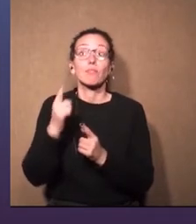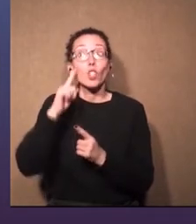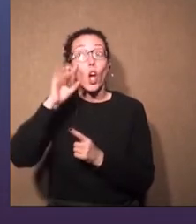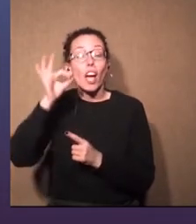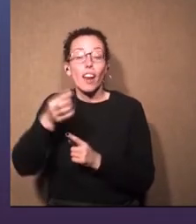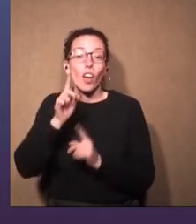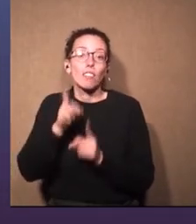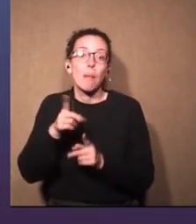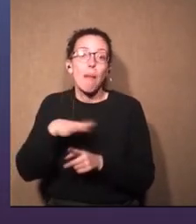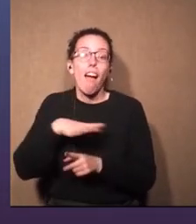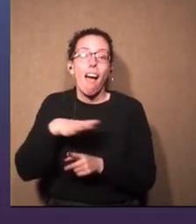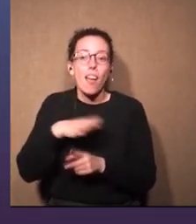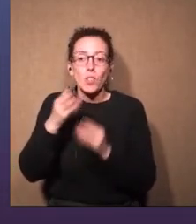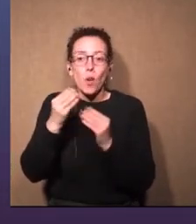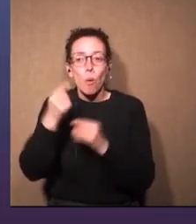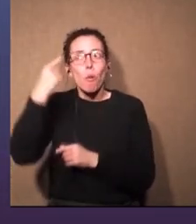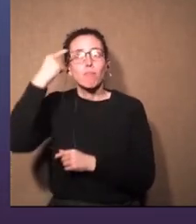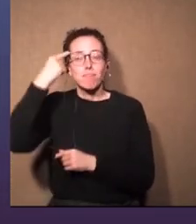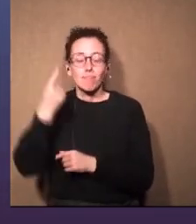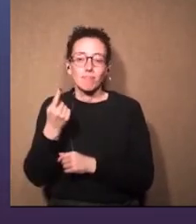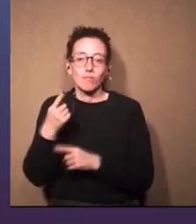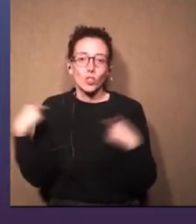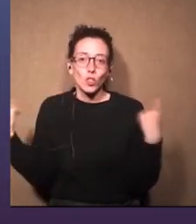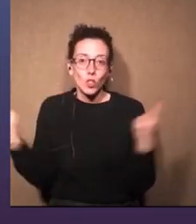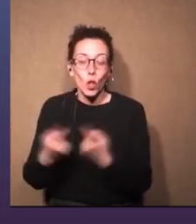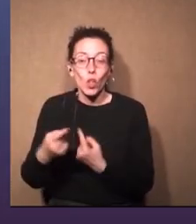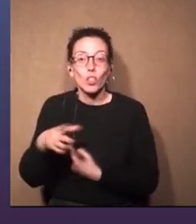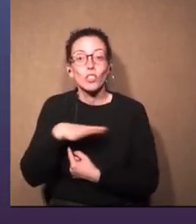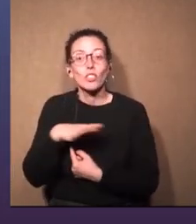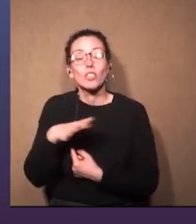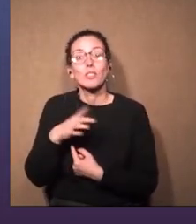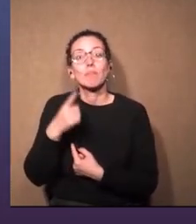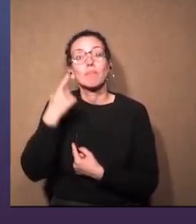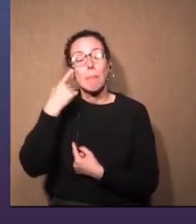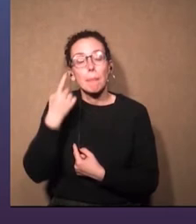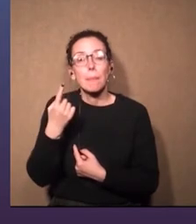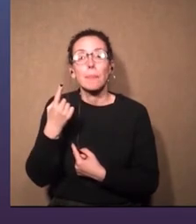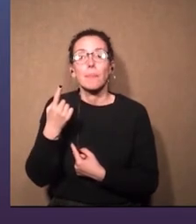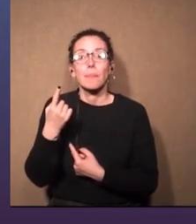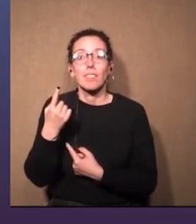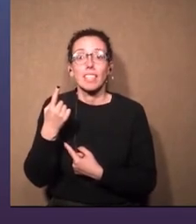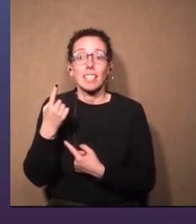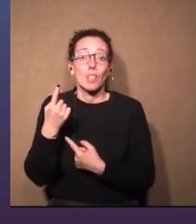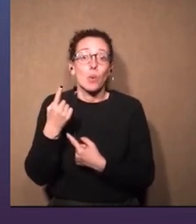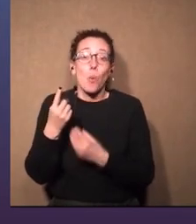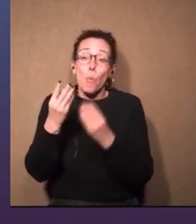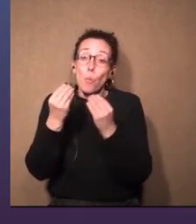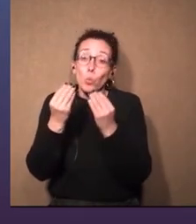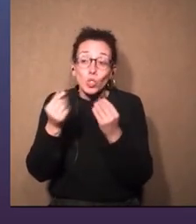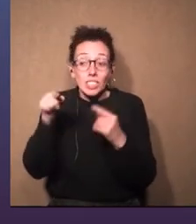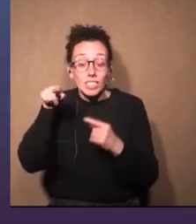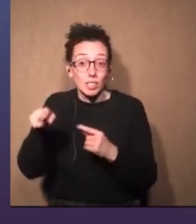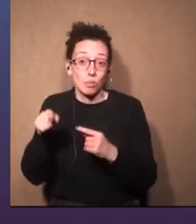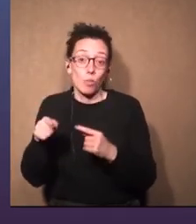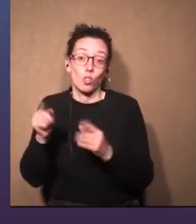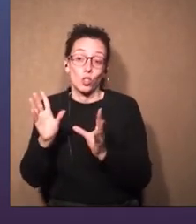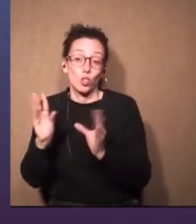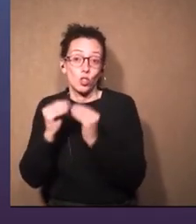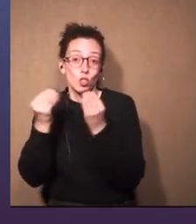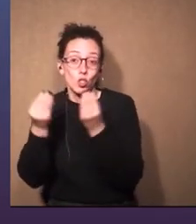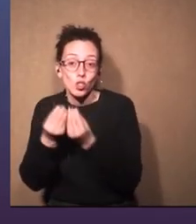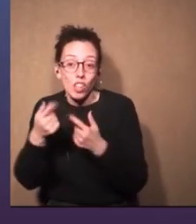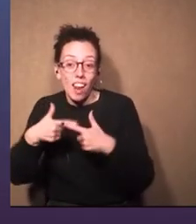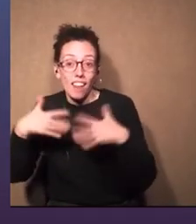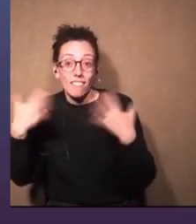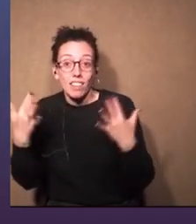y creo que también tenemos mucha conciencia todos de que para muchísimos de esos eventos